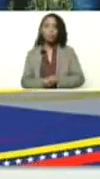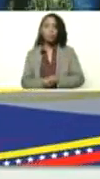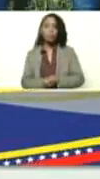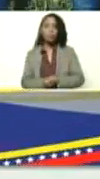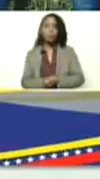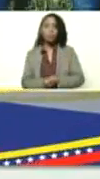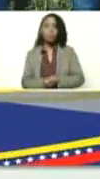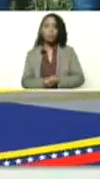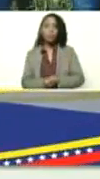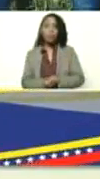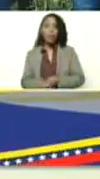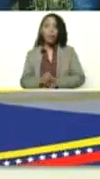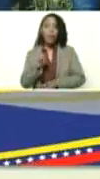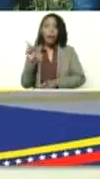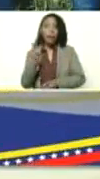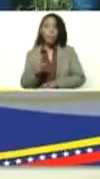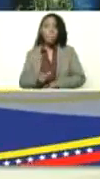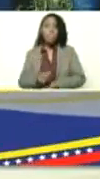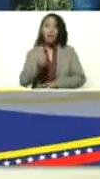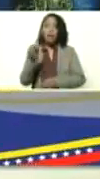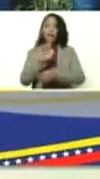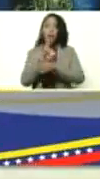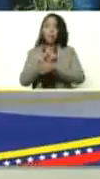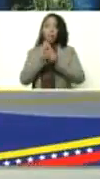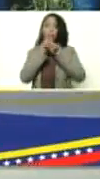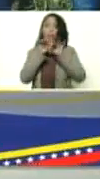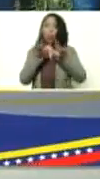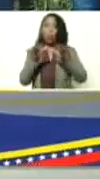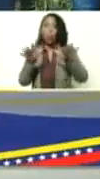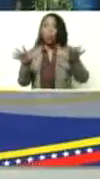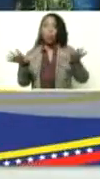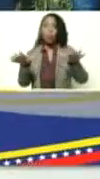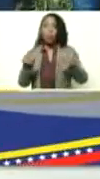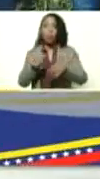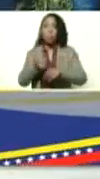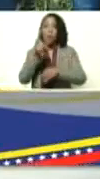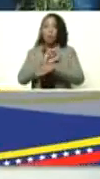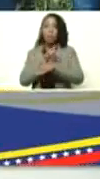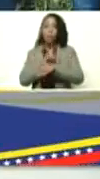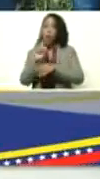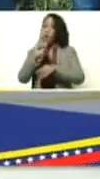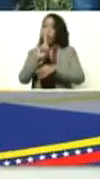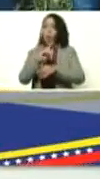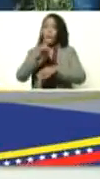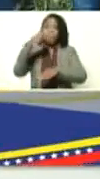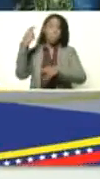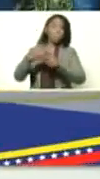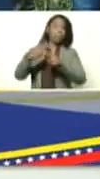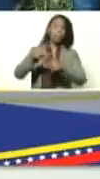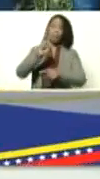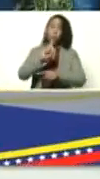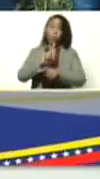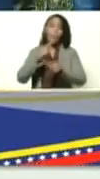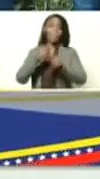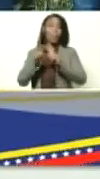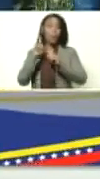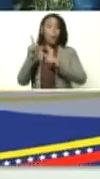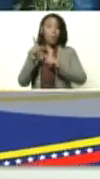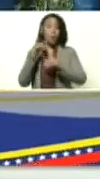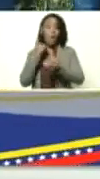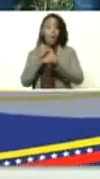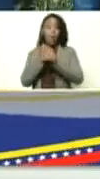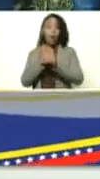es más contagiosa hay que cuidarse más no es más letal pero por eso no podemos